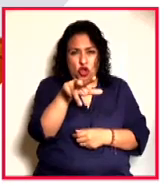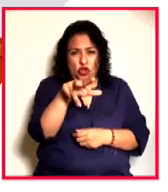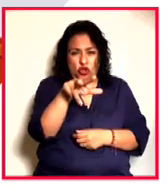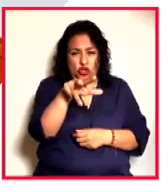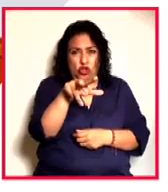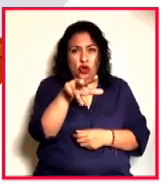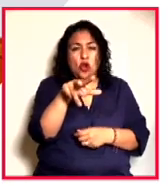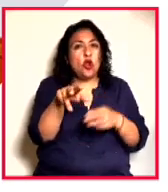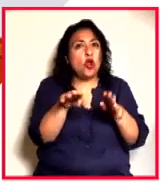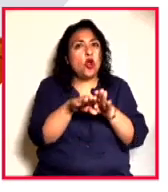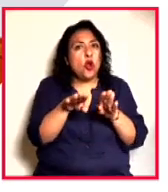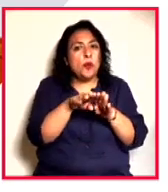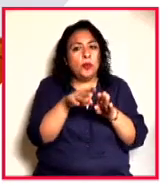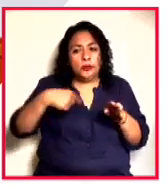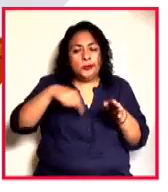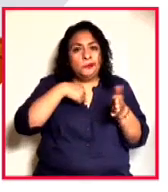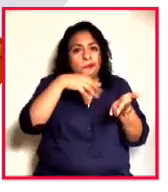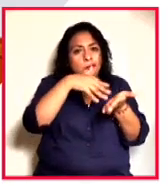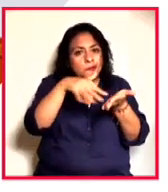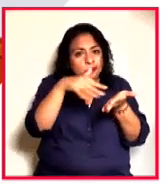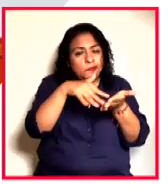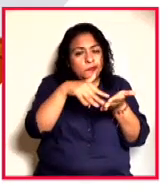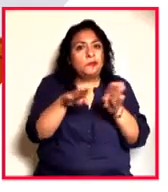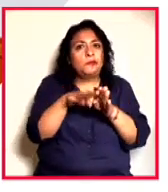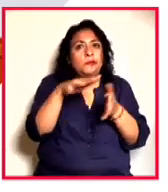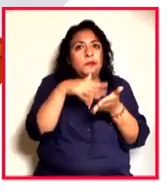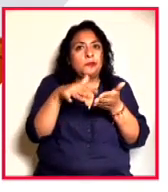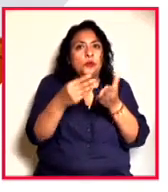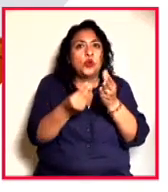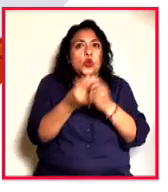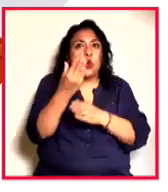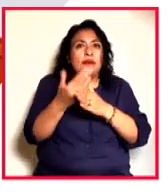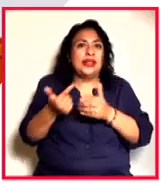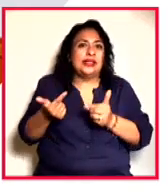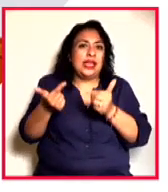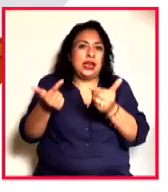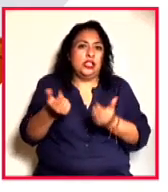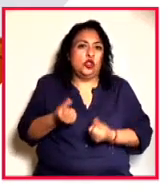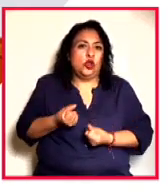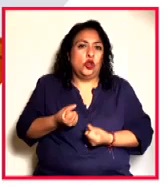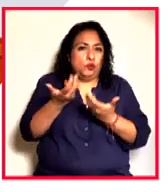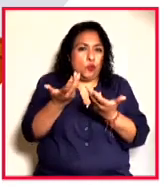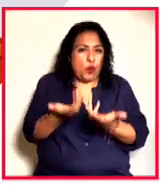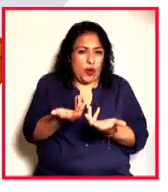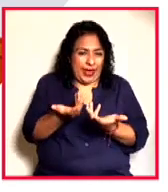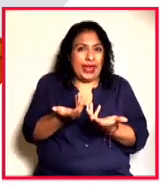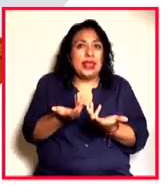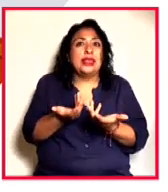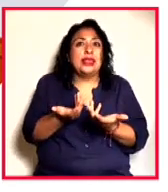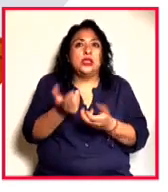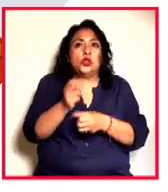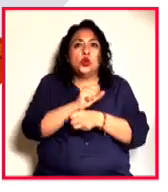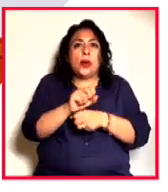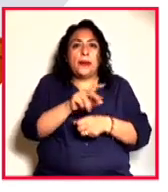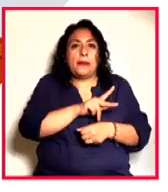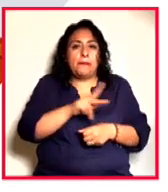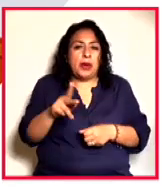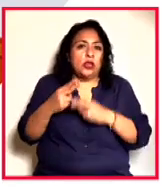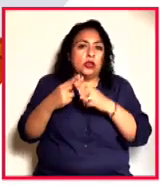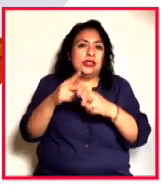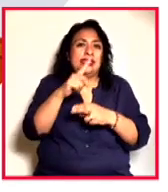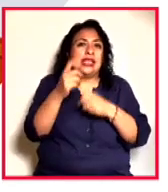cómo leemos o cómo leen las más recientes generaciones de poetas la suave patria a 100 años de su